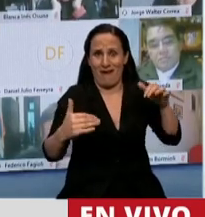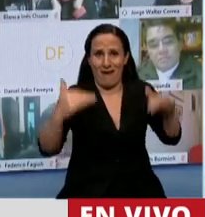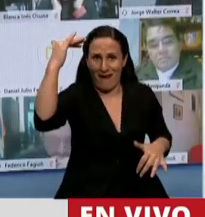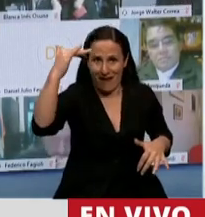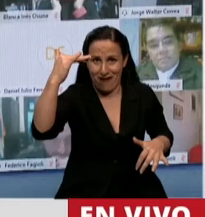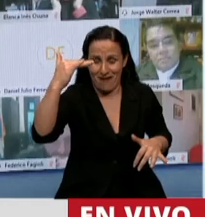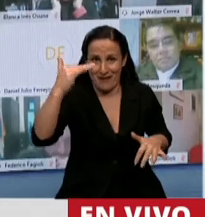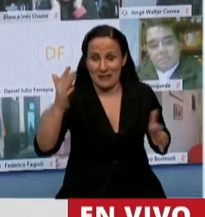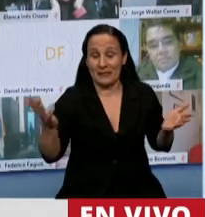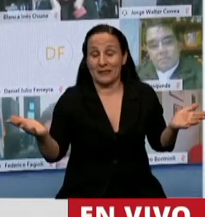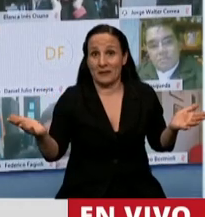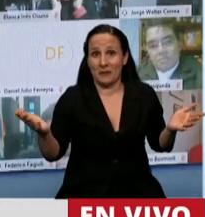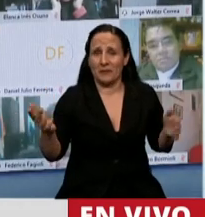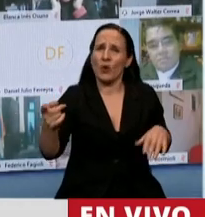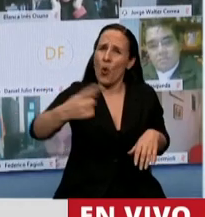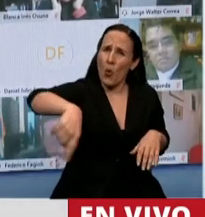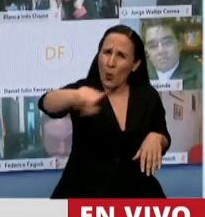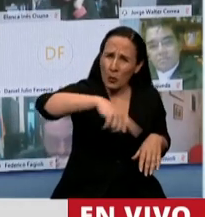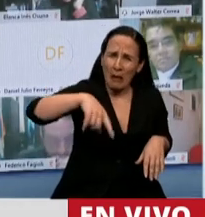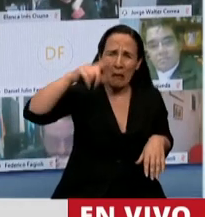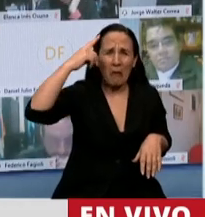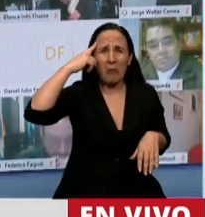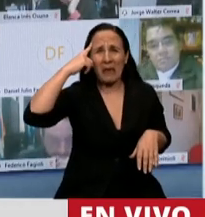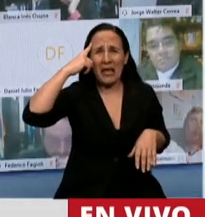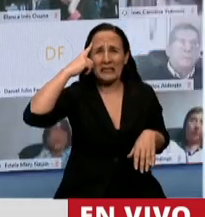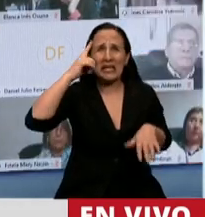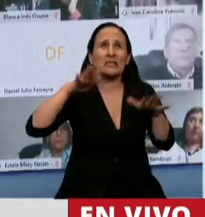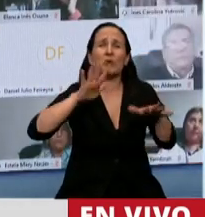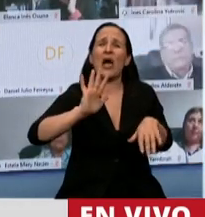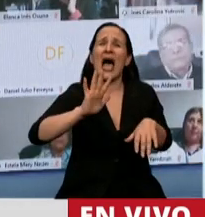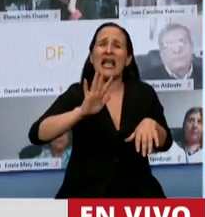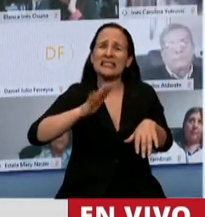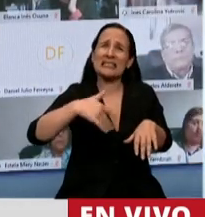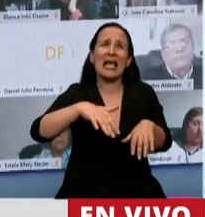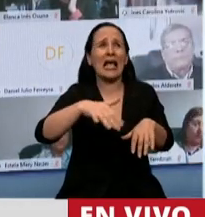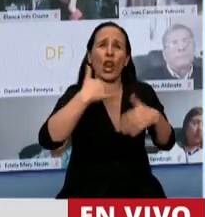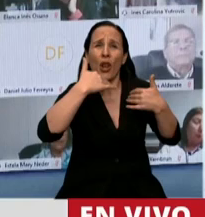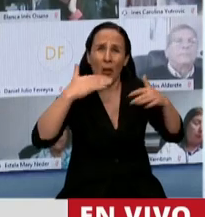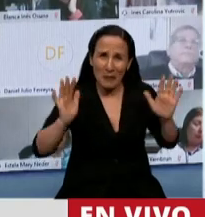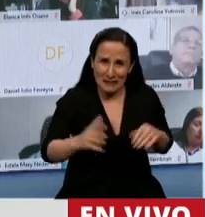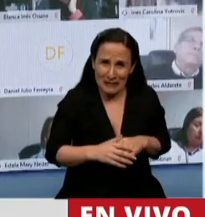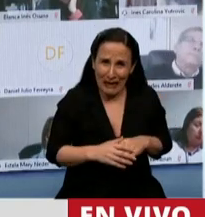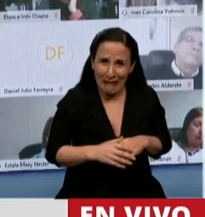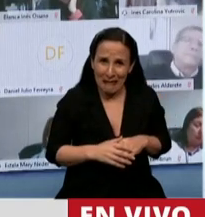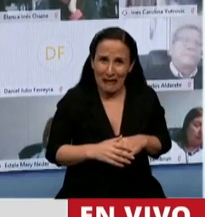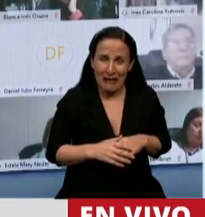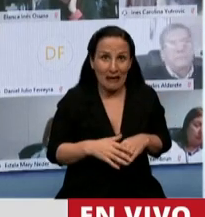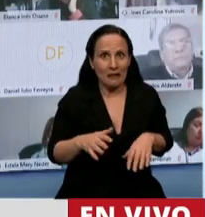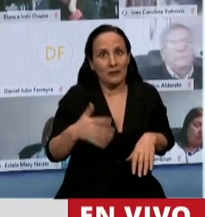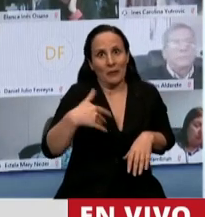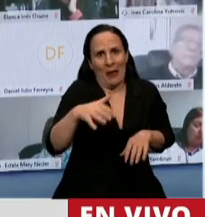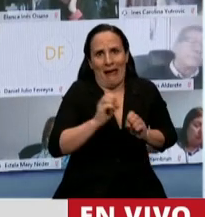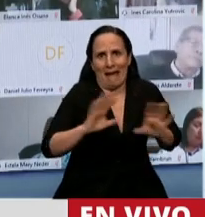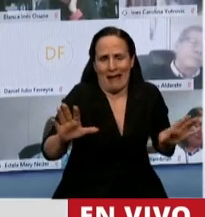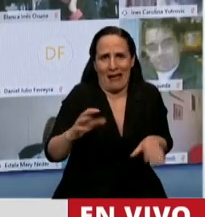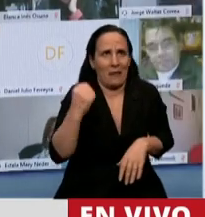acaso creen que no va a tener consecuencias desde el punto de vista económico, social,